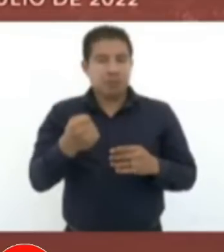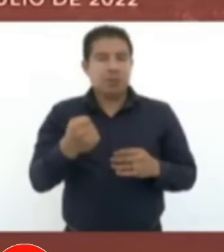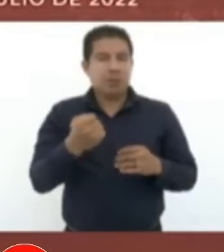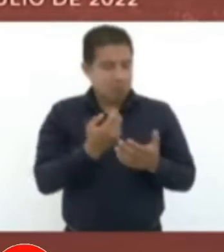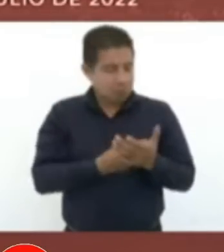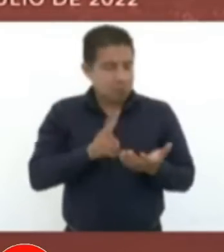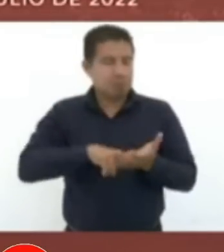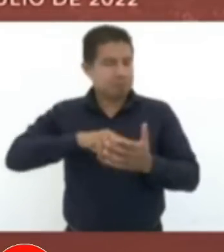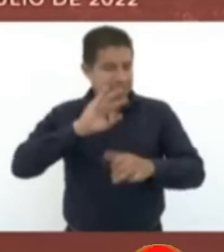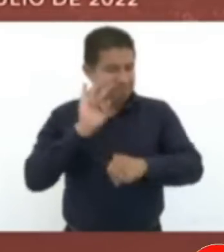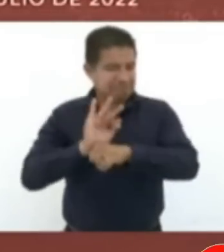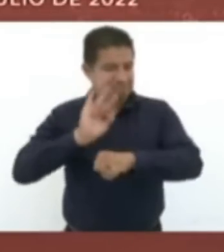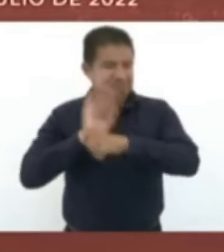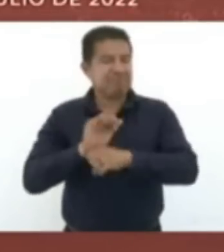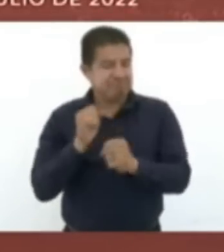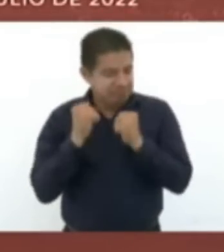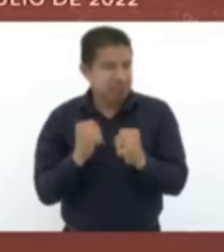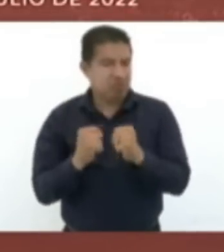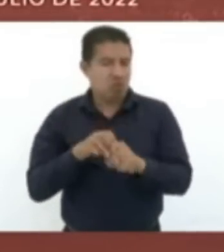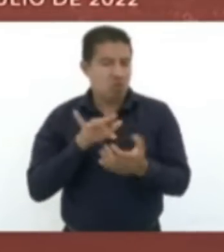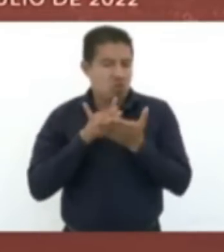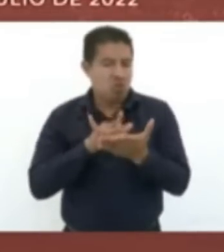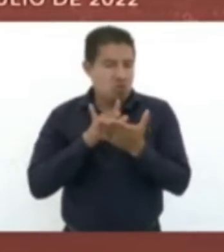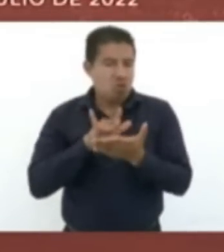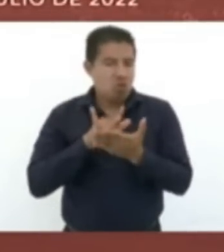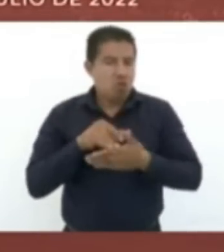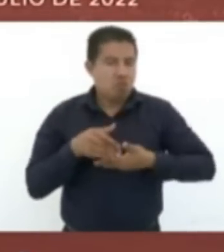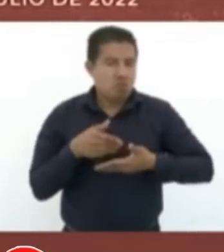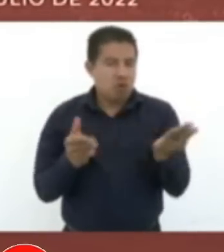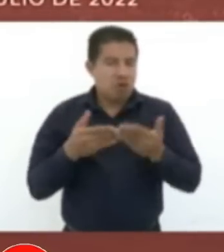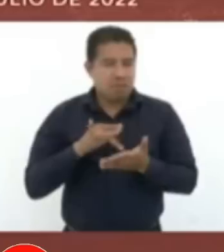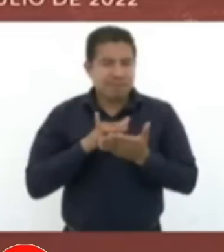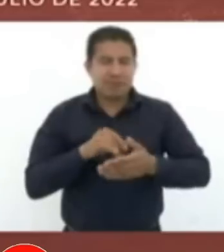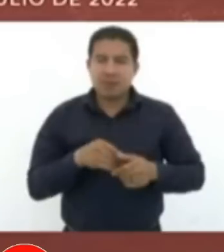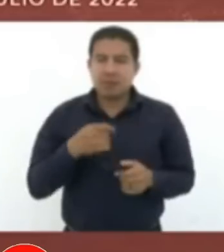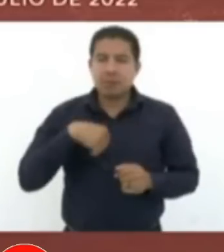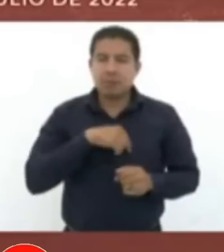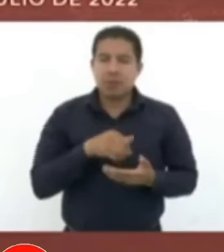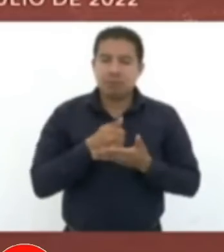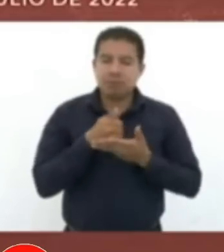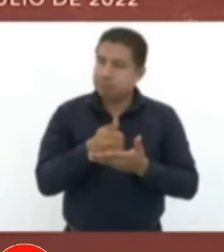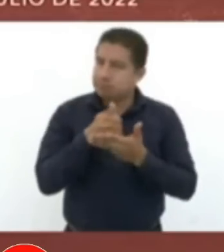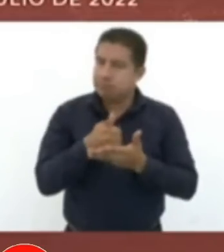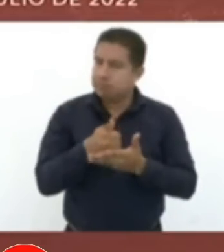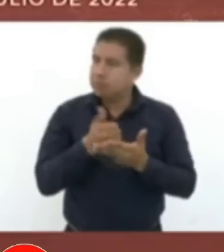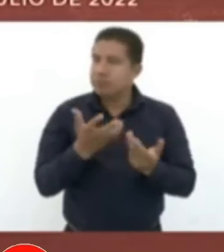Vamos a seguir apoyando con todos estos programas. Y